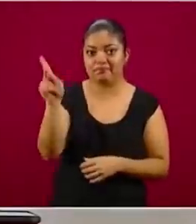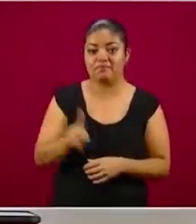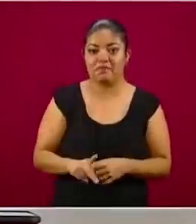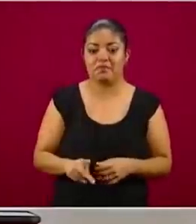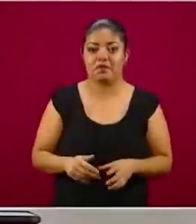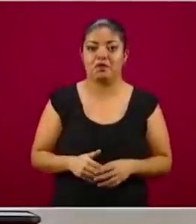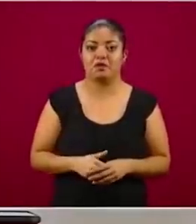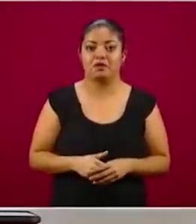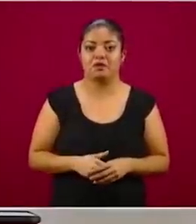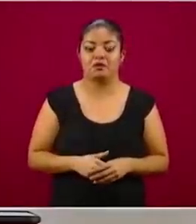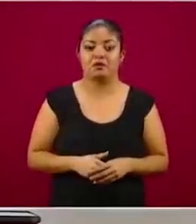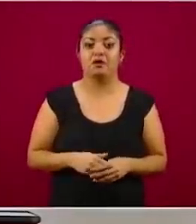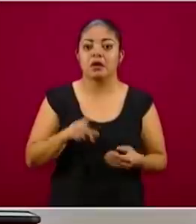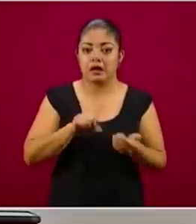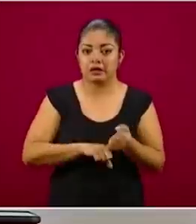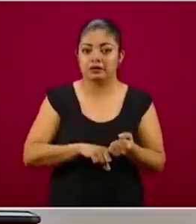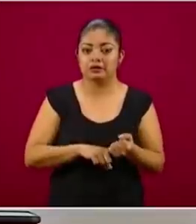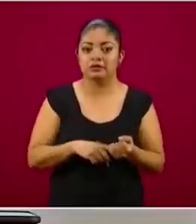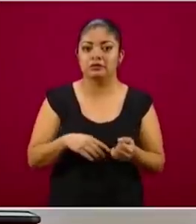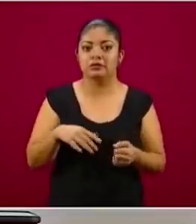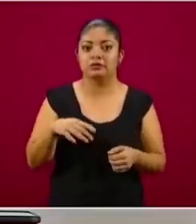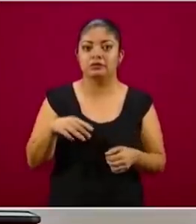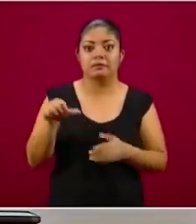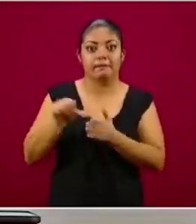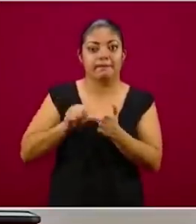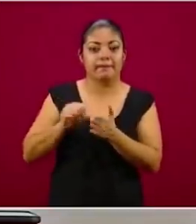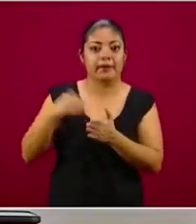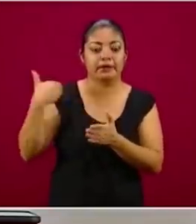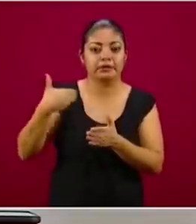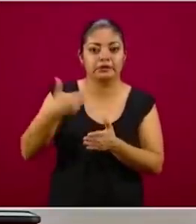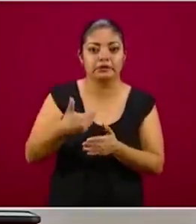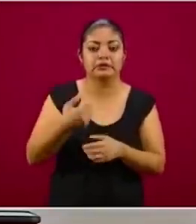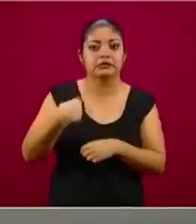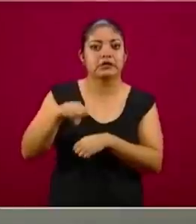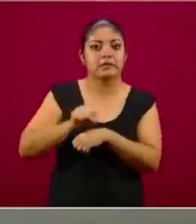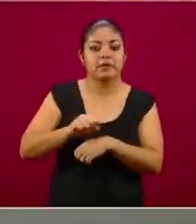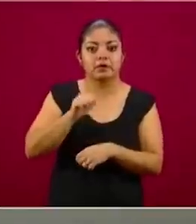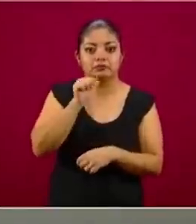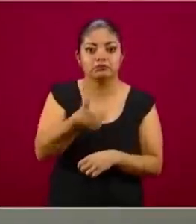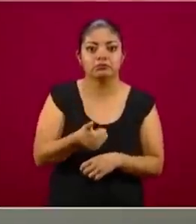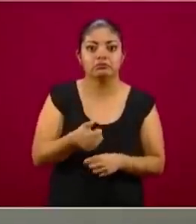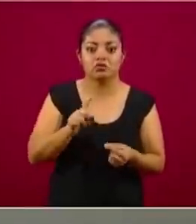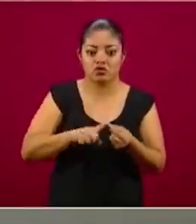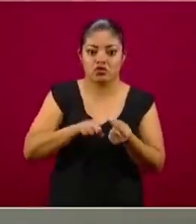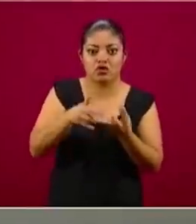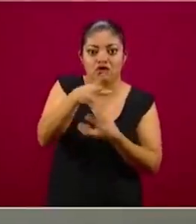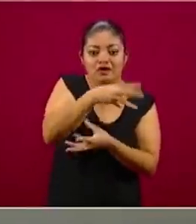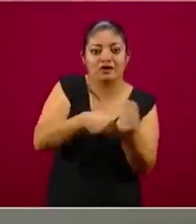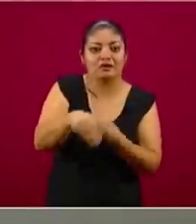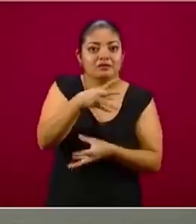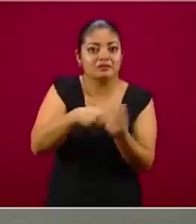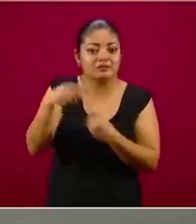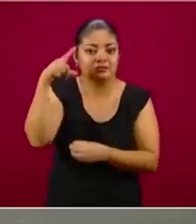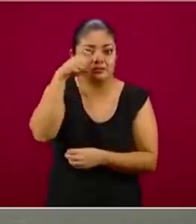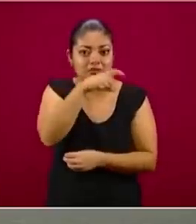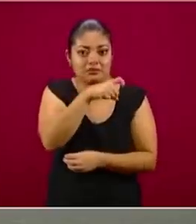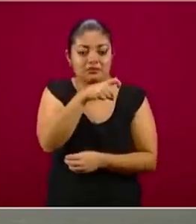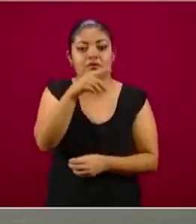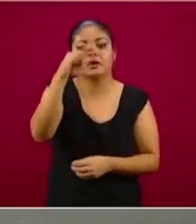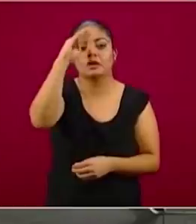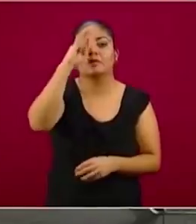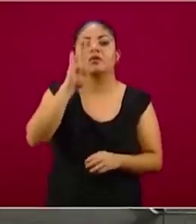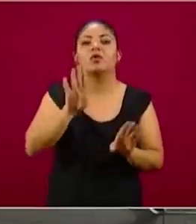importantísima, que llevan semanas, que llevan meses sin tener su fuente de sustento, y no solamente la parte